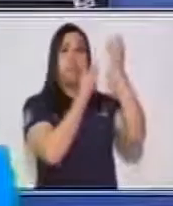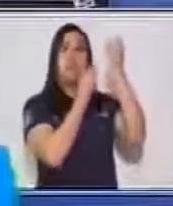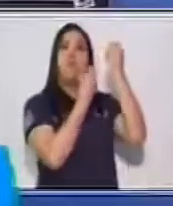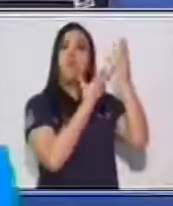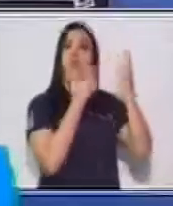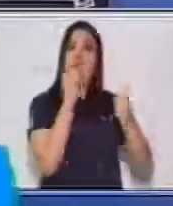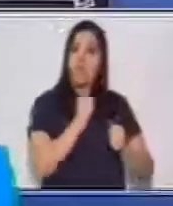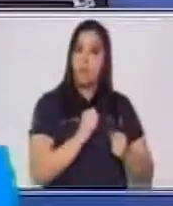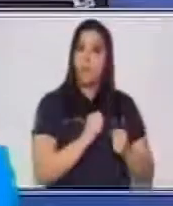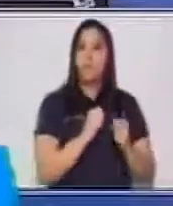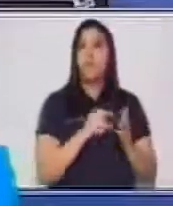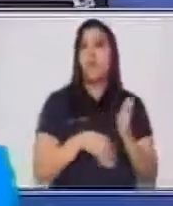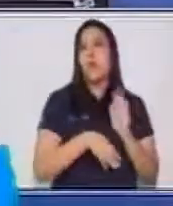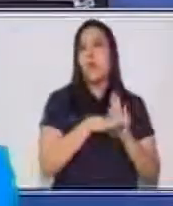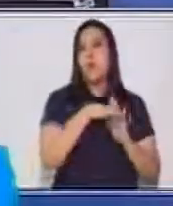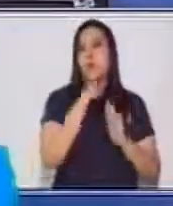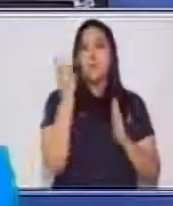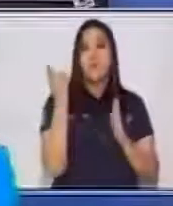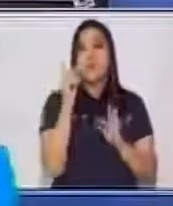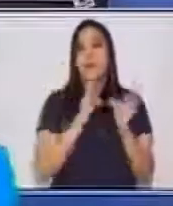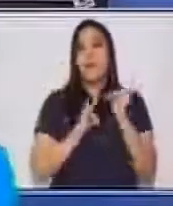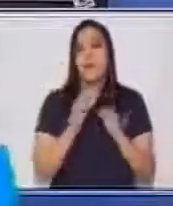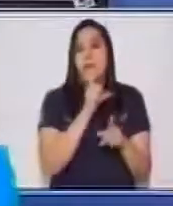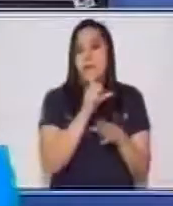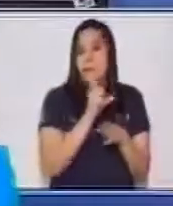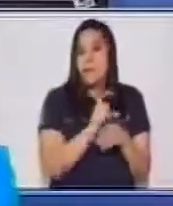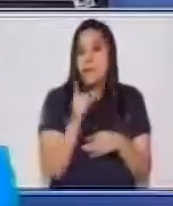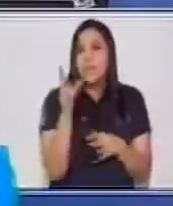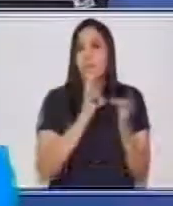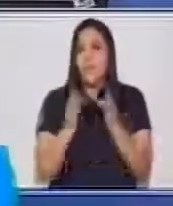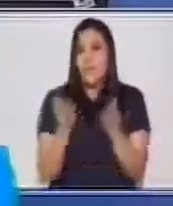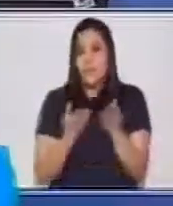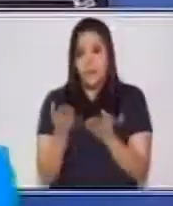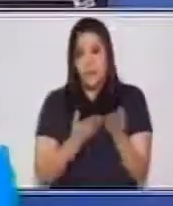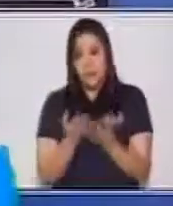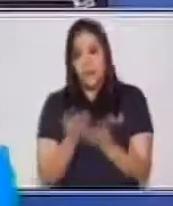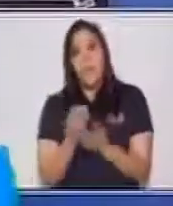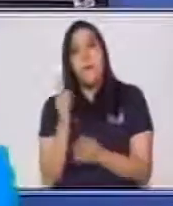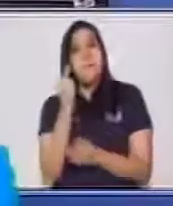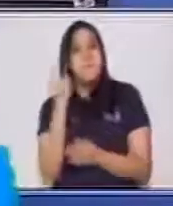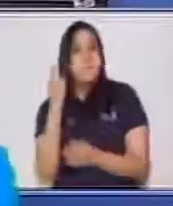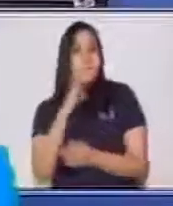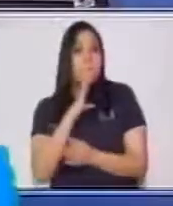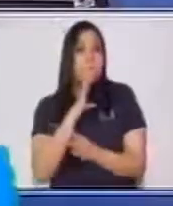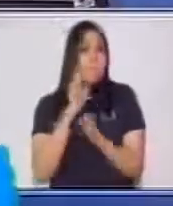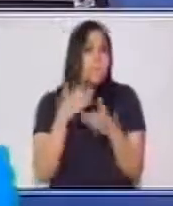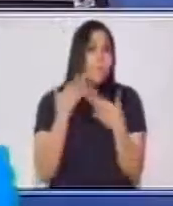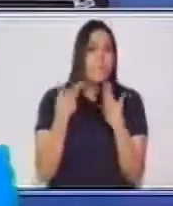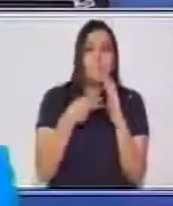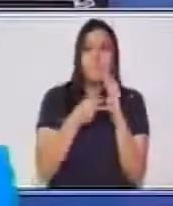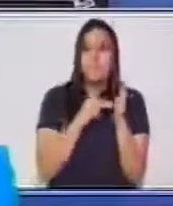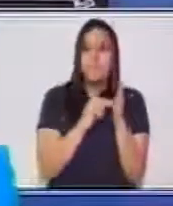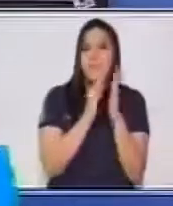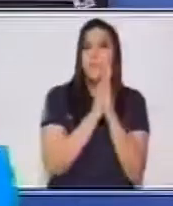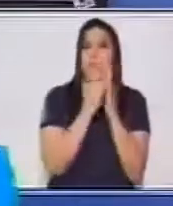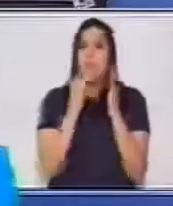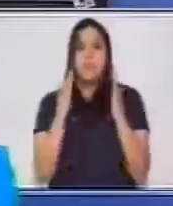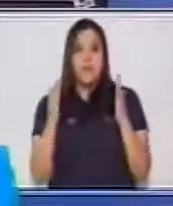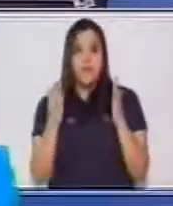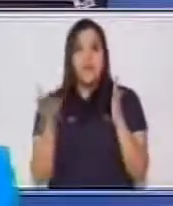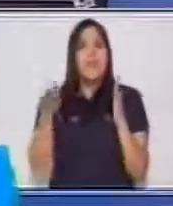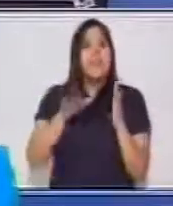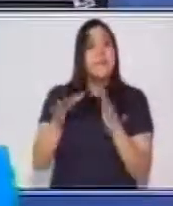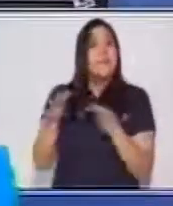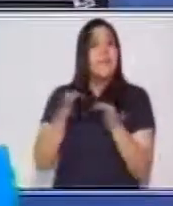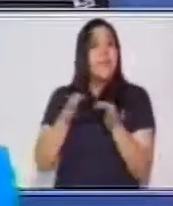promoción de algún producto o algún servicio. Pero vamos a hablar primero de qué es un trifoliar para después explicarte